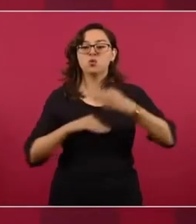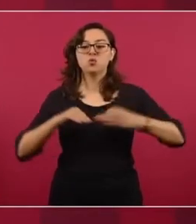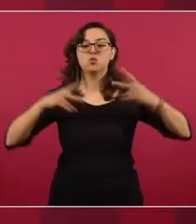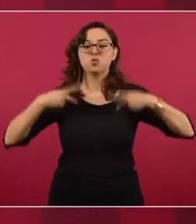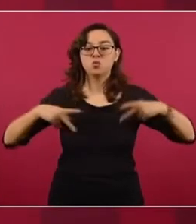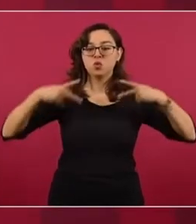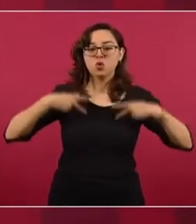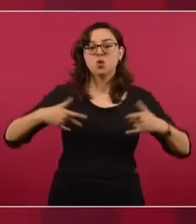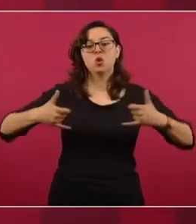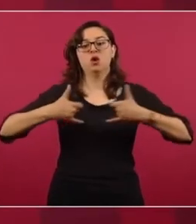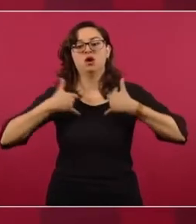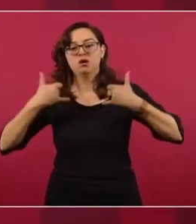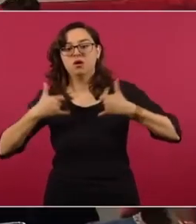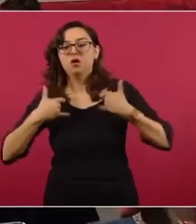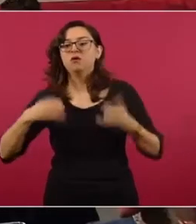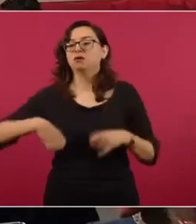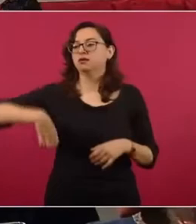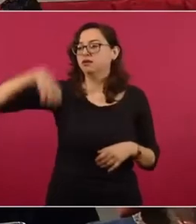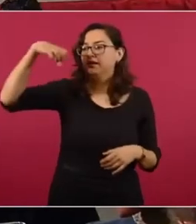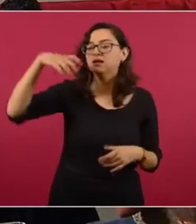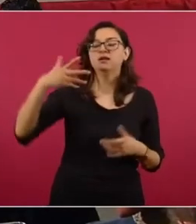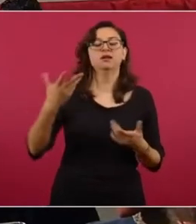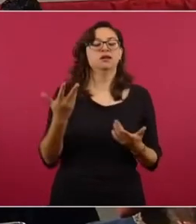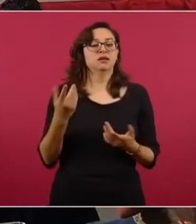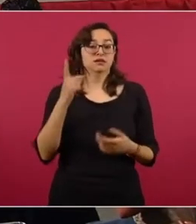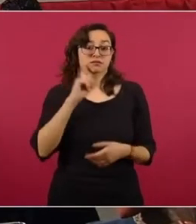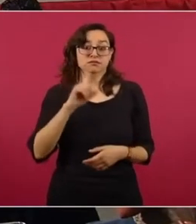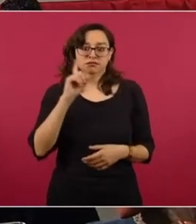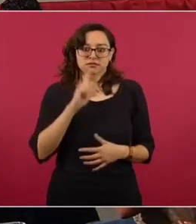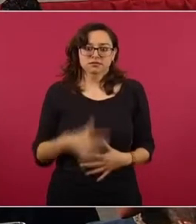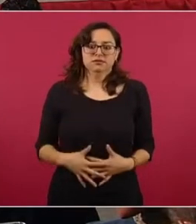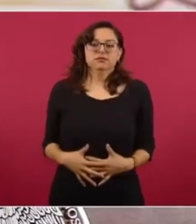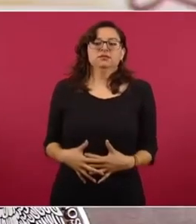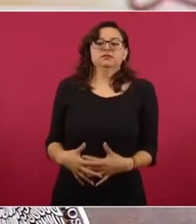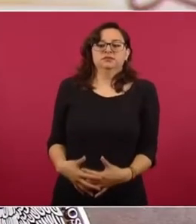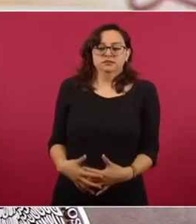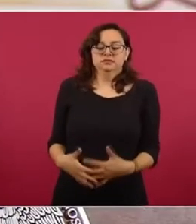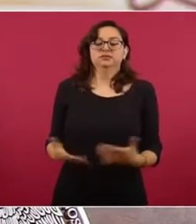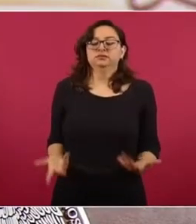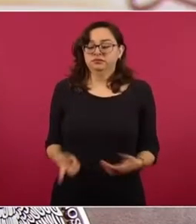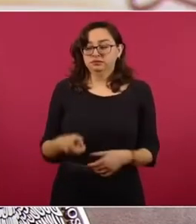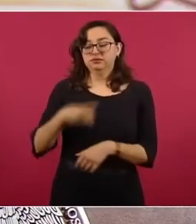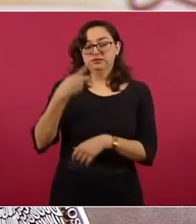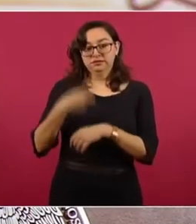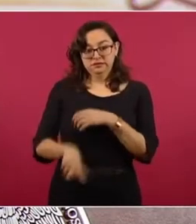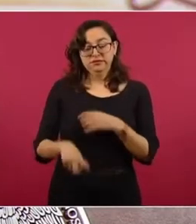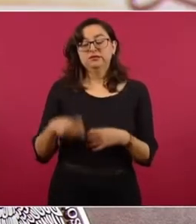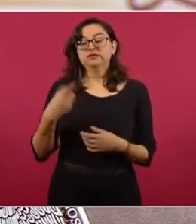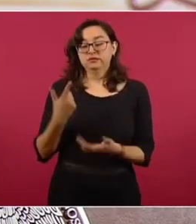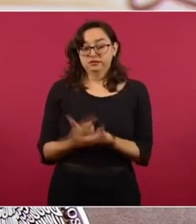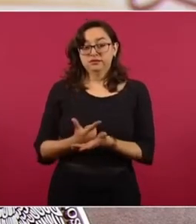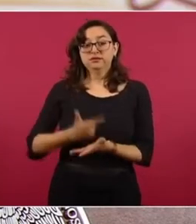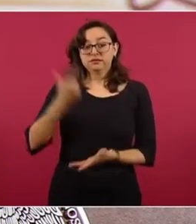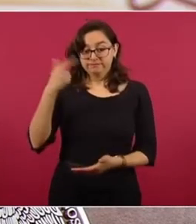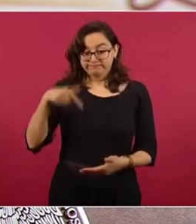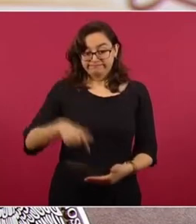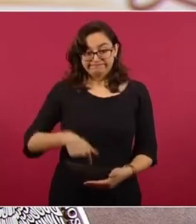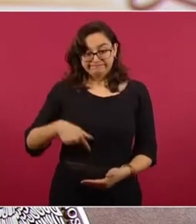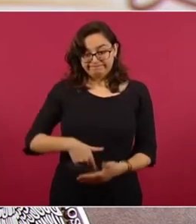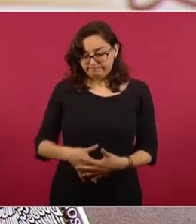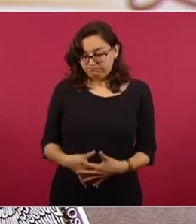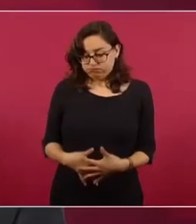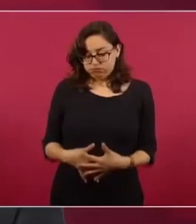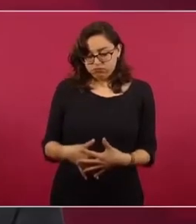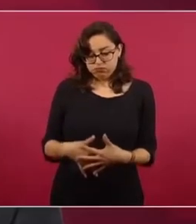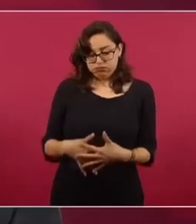adultas mayores, de especial interés, por supuesto, las embarazadas, por los conocidos daños que puede producir también al curso del